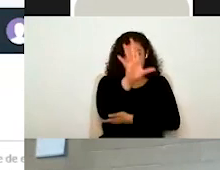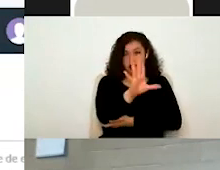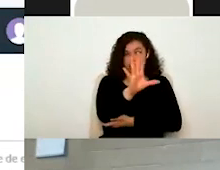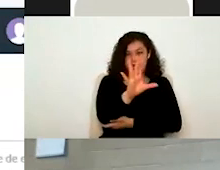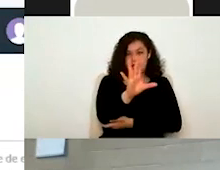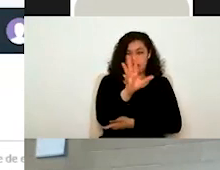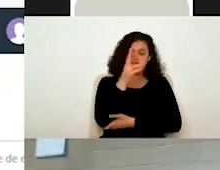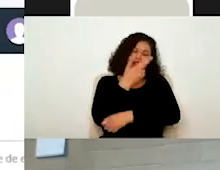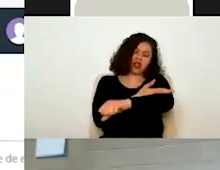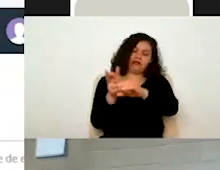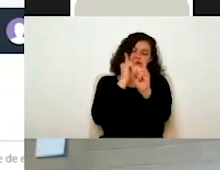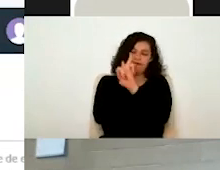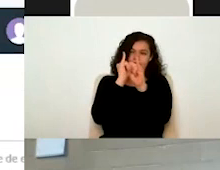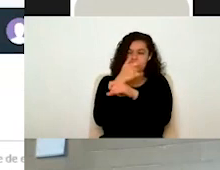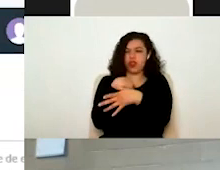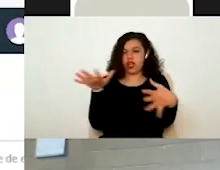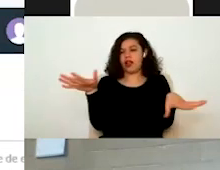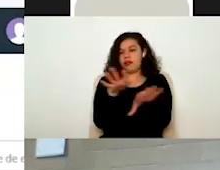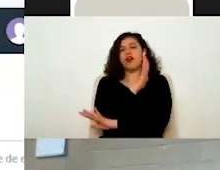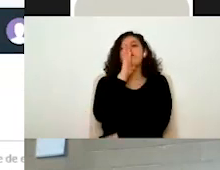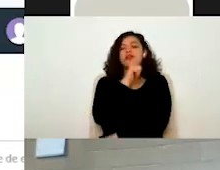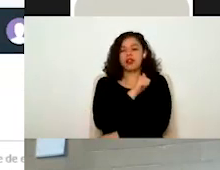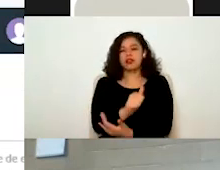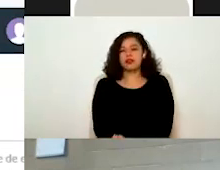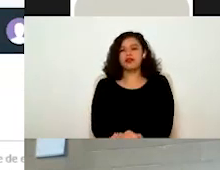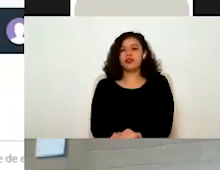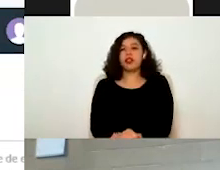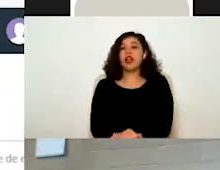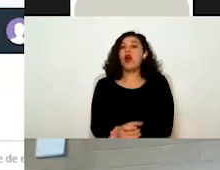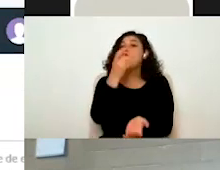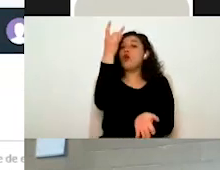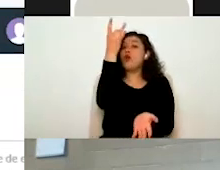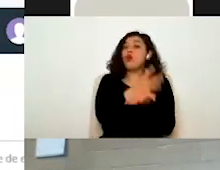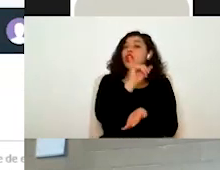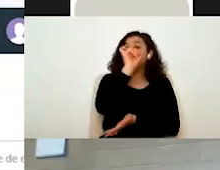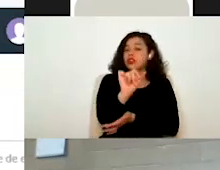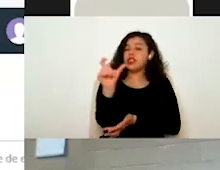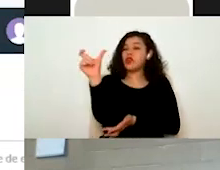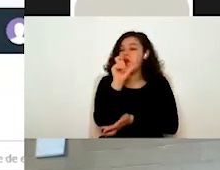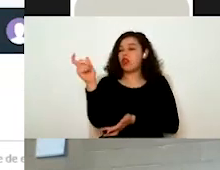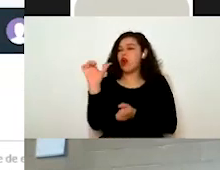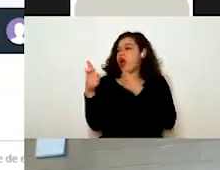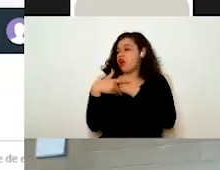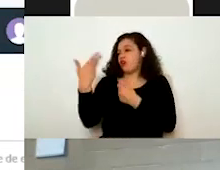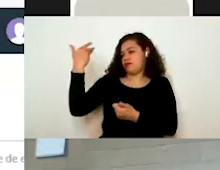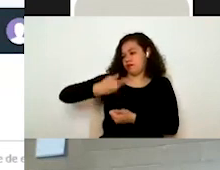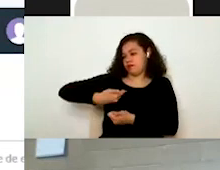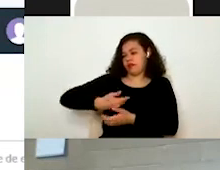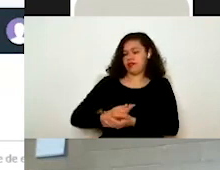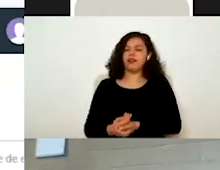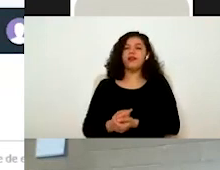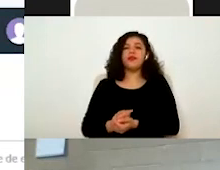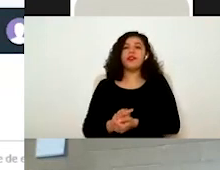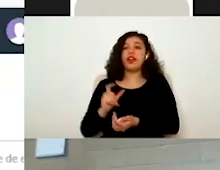trámite digital ya no me permite la modificación, excepto cuando me hagan un requerimiento. Entonces, una vez que yo he recibido un